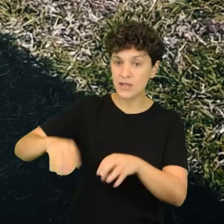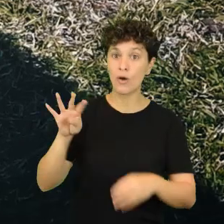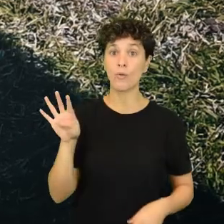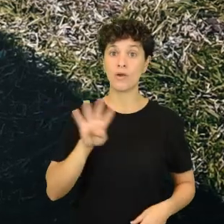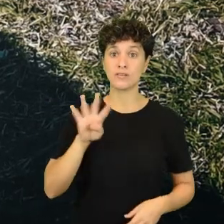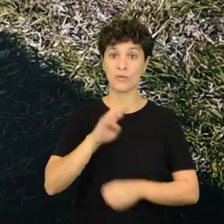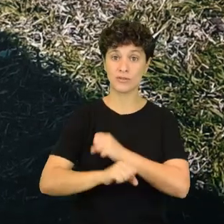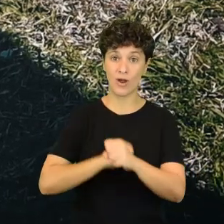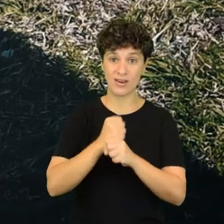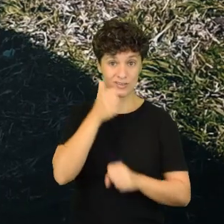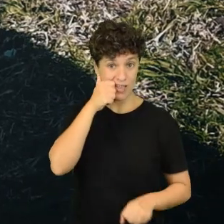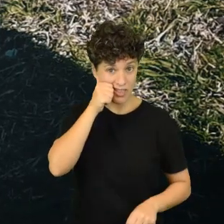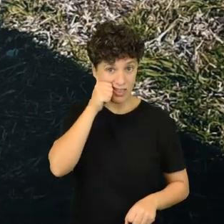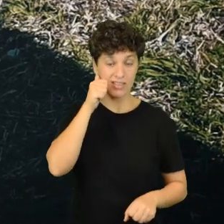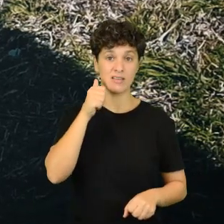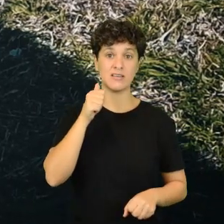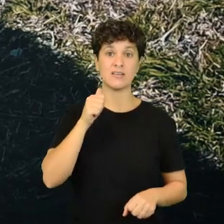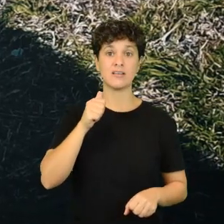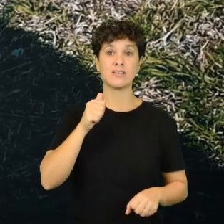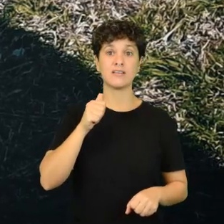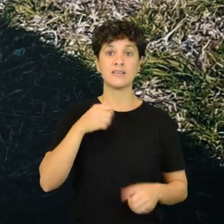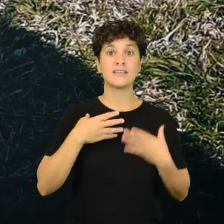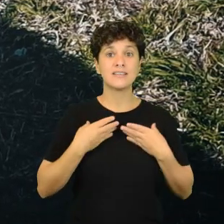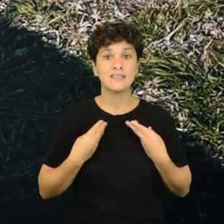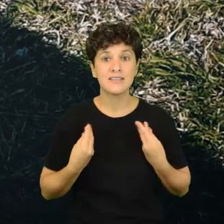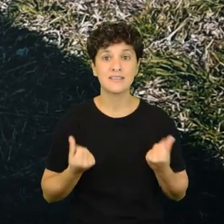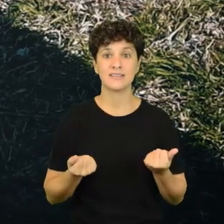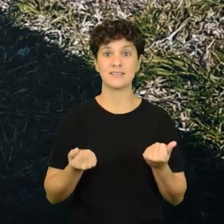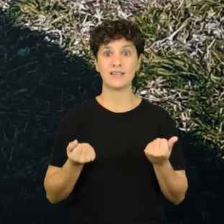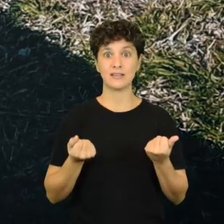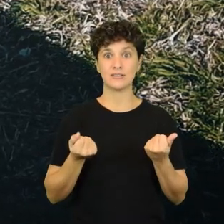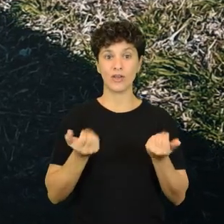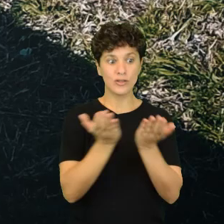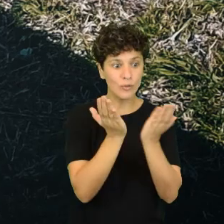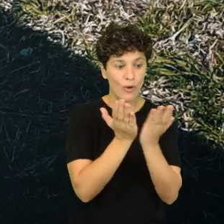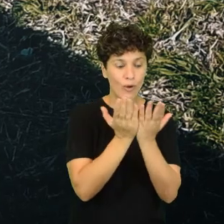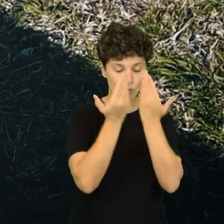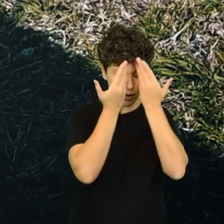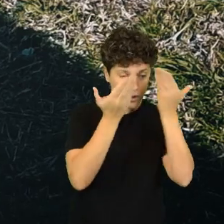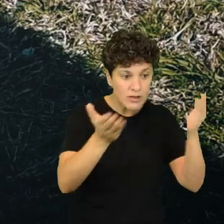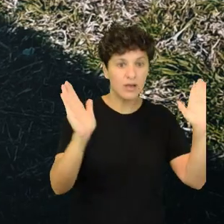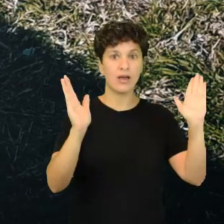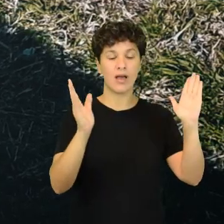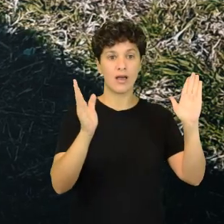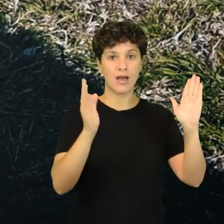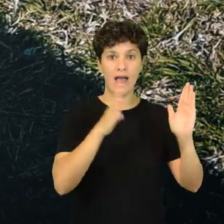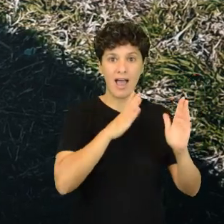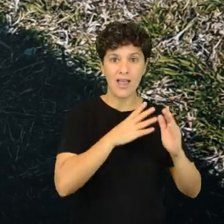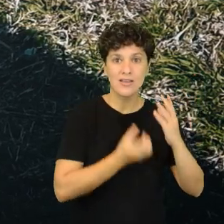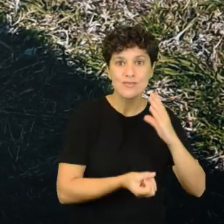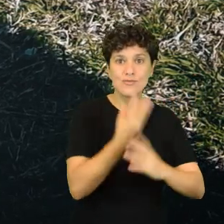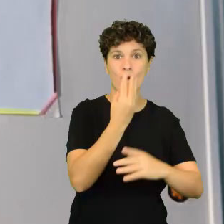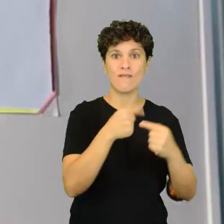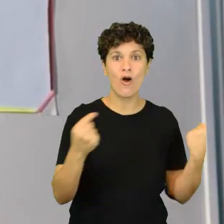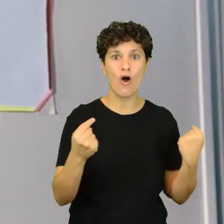ahora con 44 años voy a estar viviéndola, y sintiendo lo que te abre el estudio, las cosas, las expectativas, un